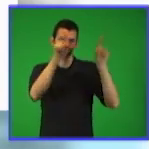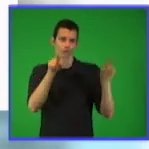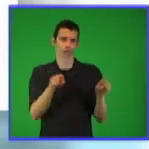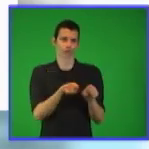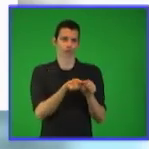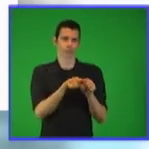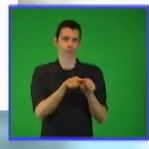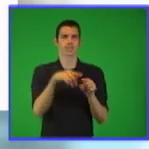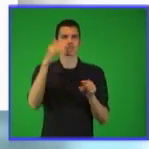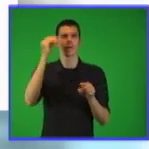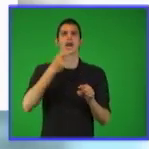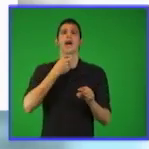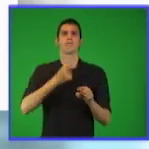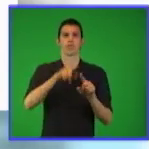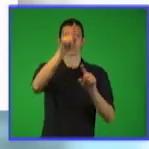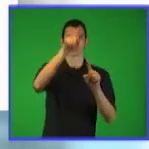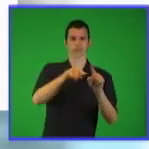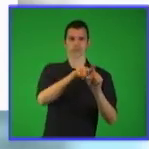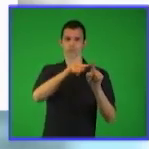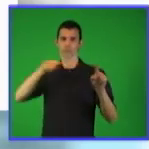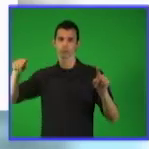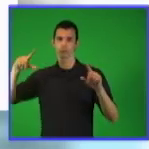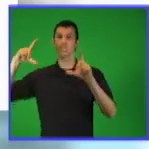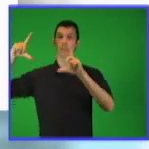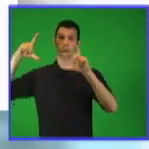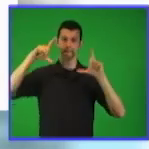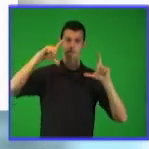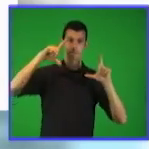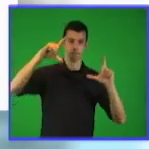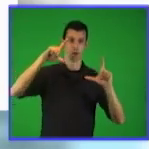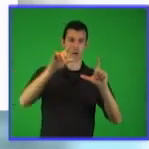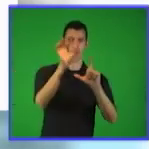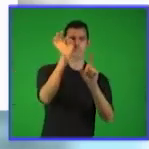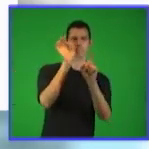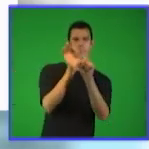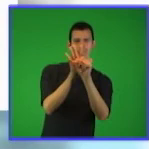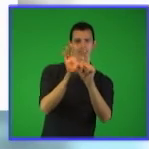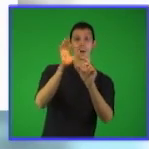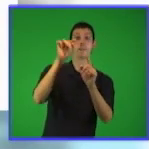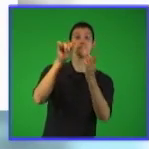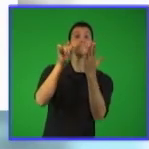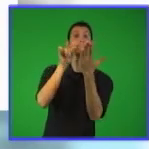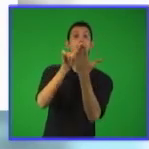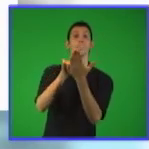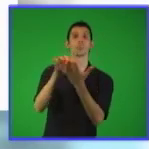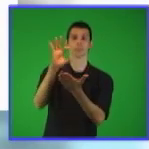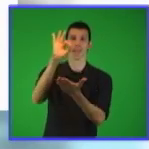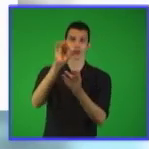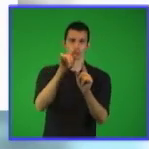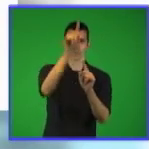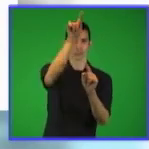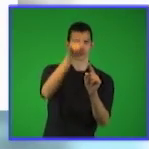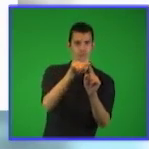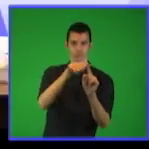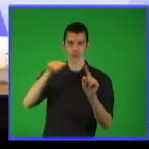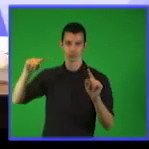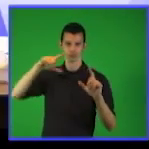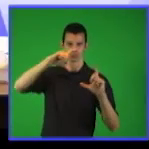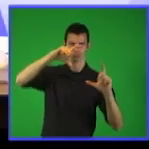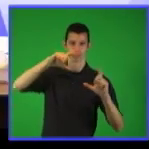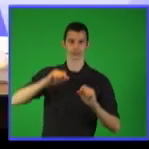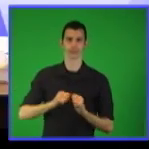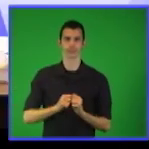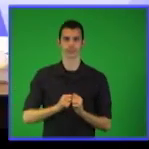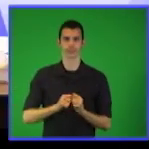función de esos centros situados en el origen de coordenadas. La